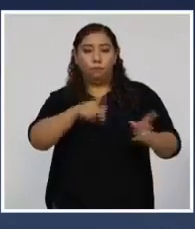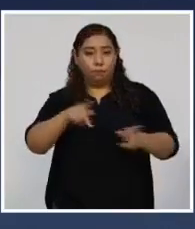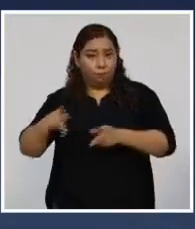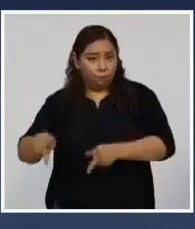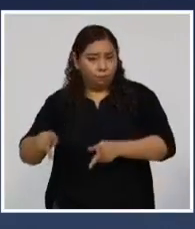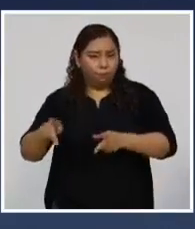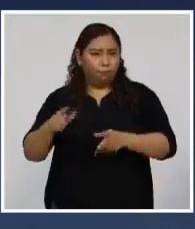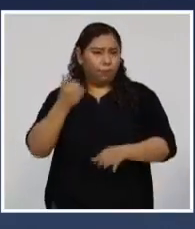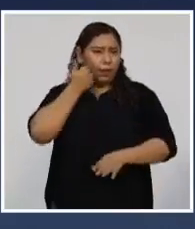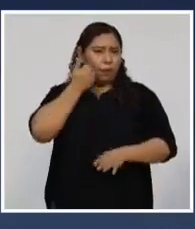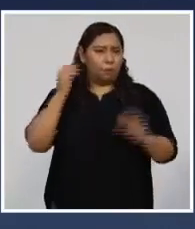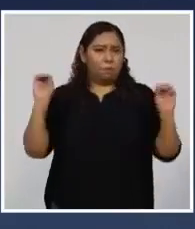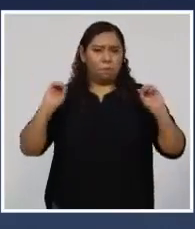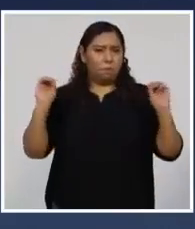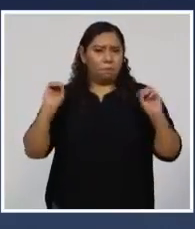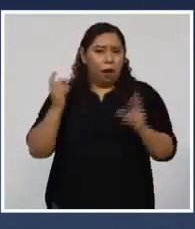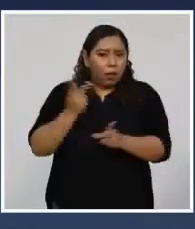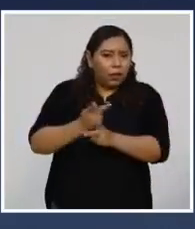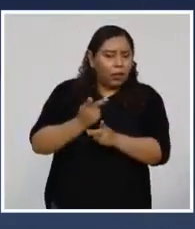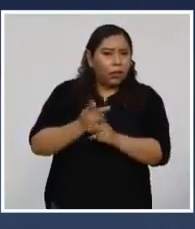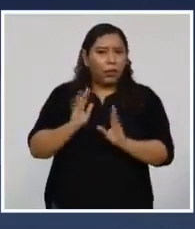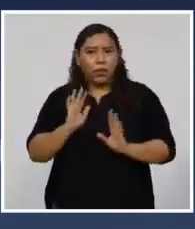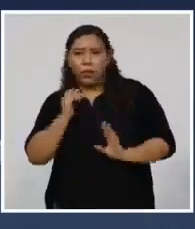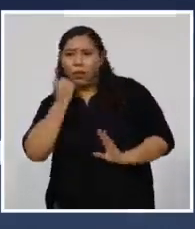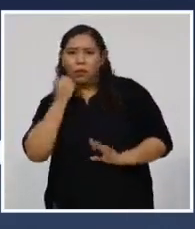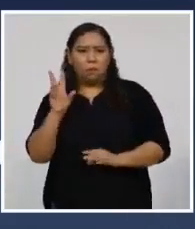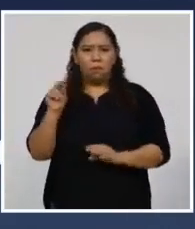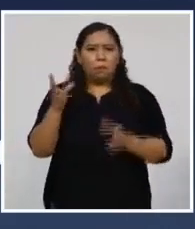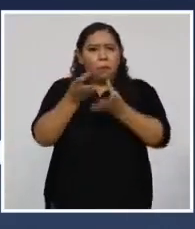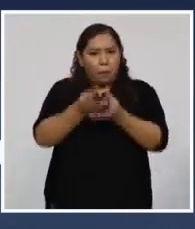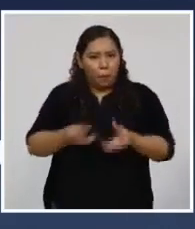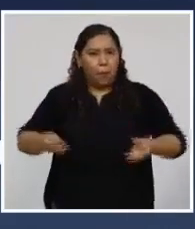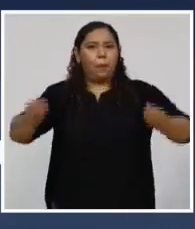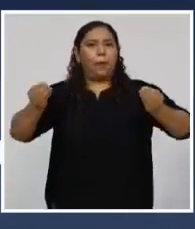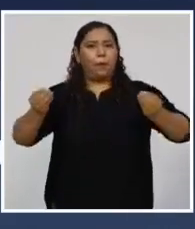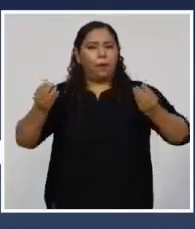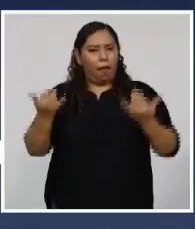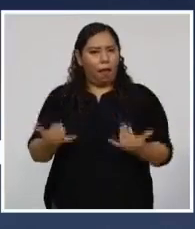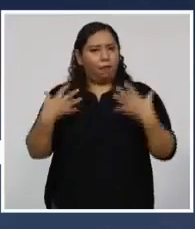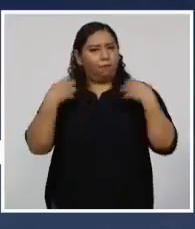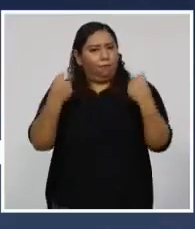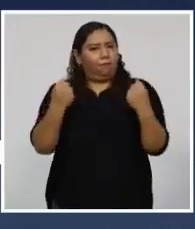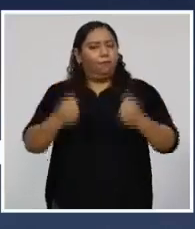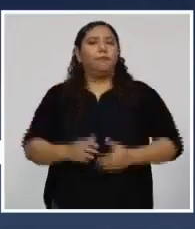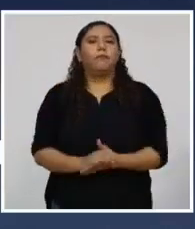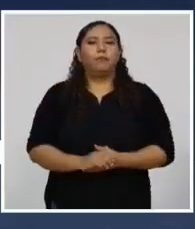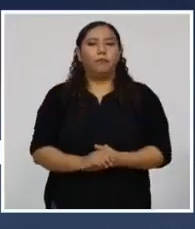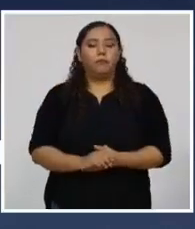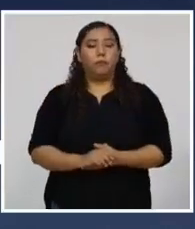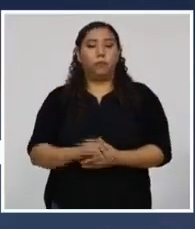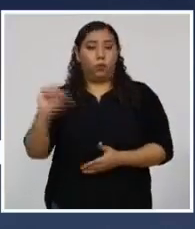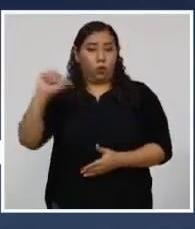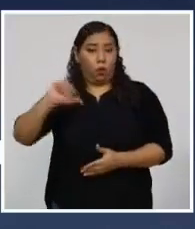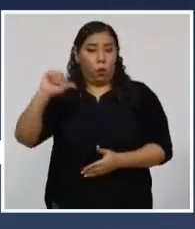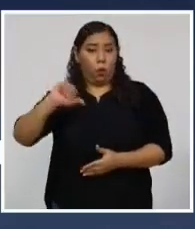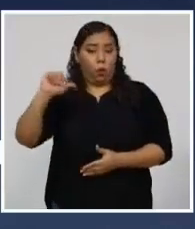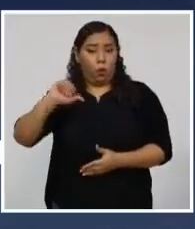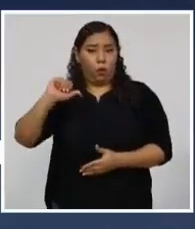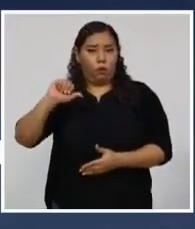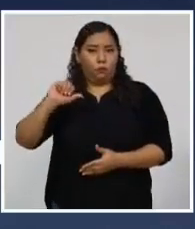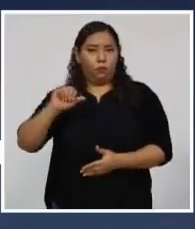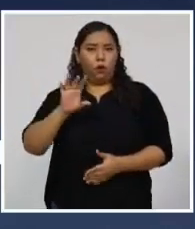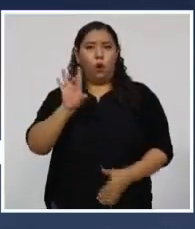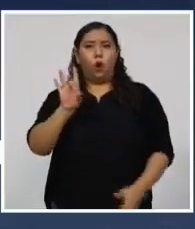ya están fuera de peligro y que se han recuperado de COVID-19. Y en resumen, hoy, 8 de octubre, registramos